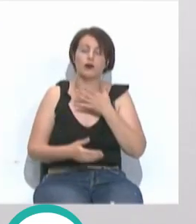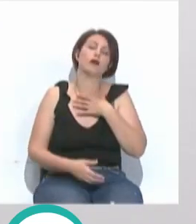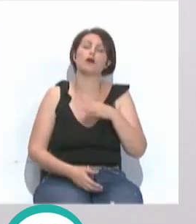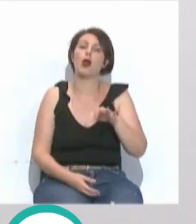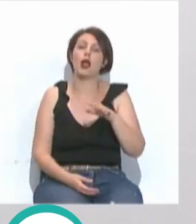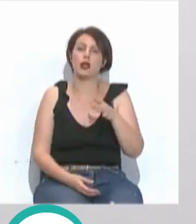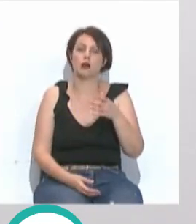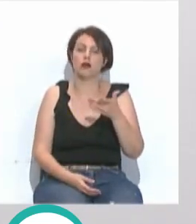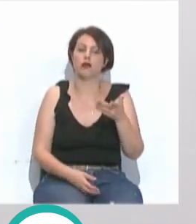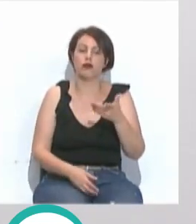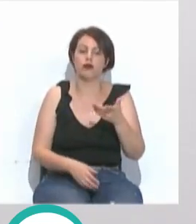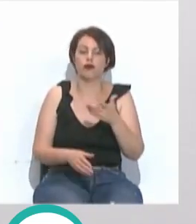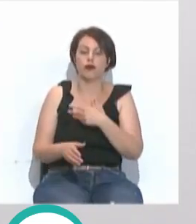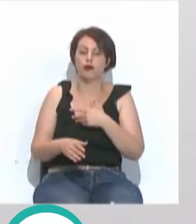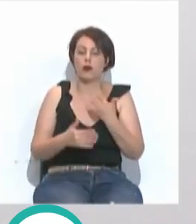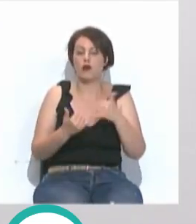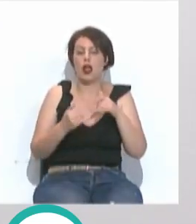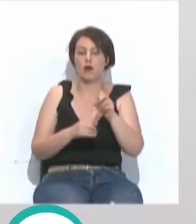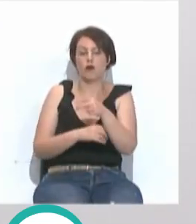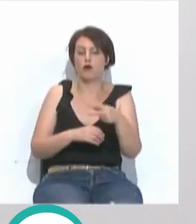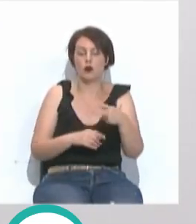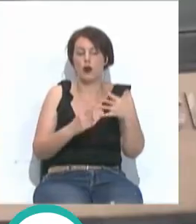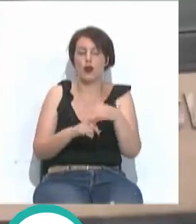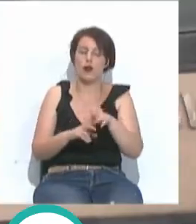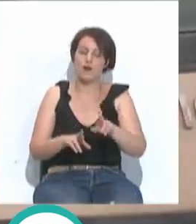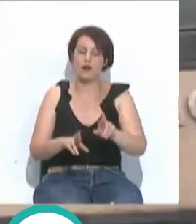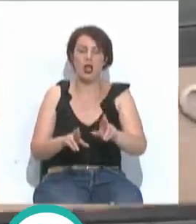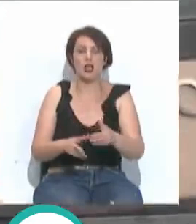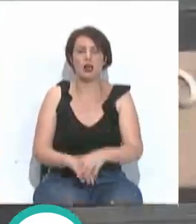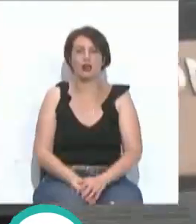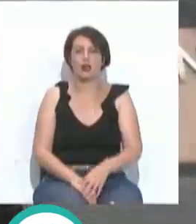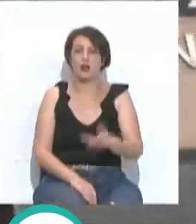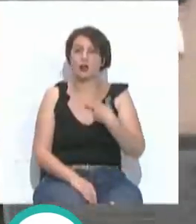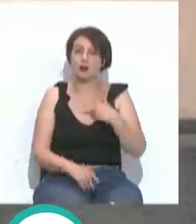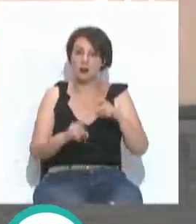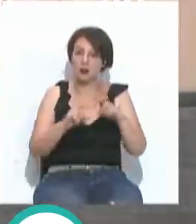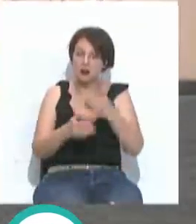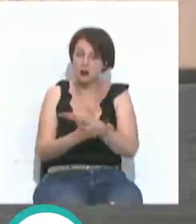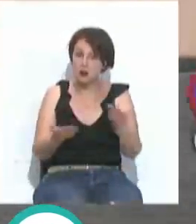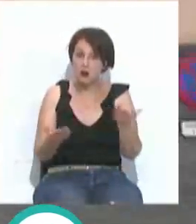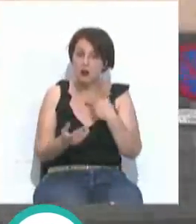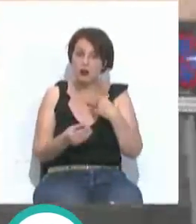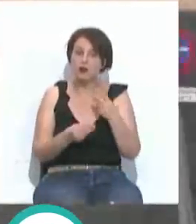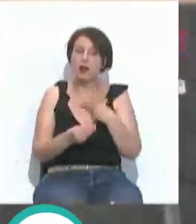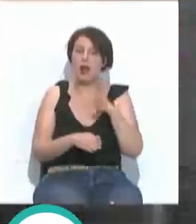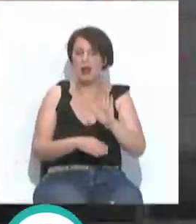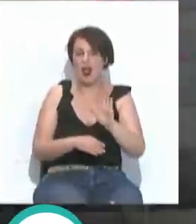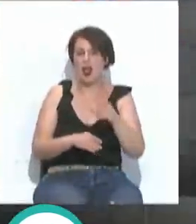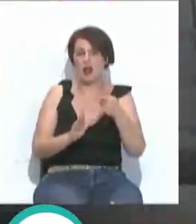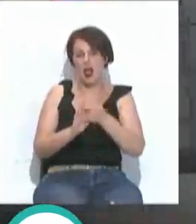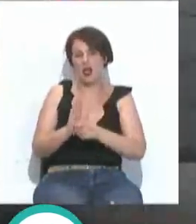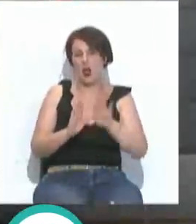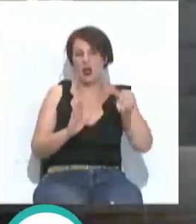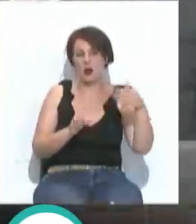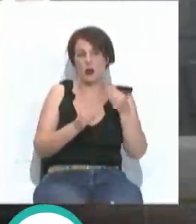puede concurrir una esperanzadora situación. Por ello, desde la patronal confían en que se disipe la amenaza de estos